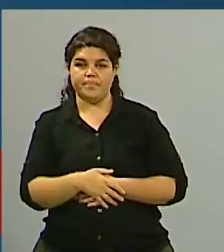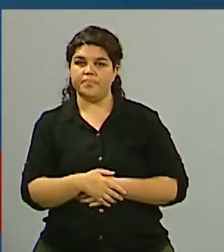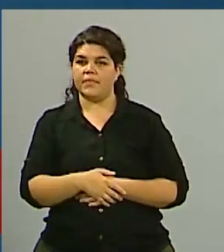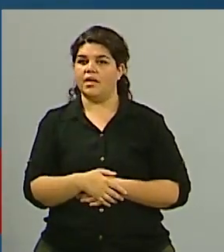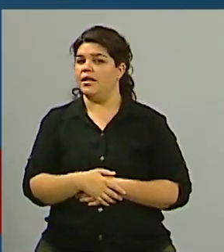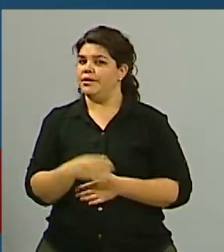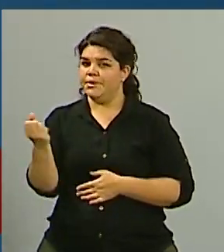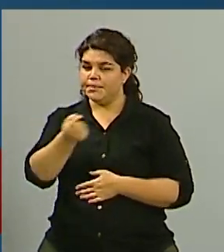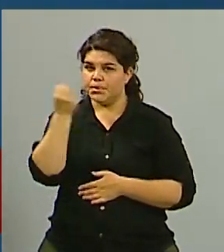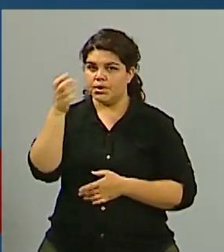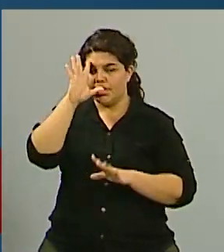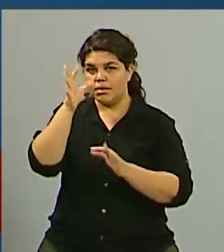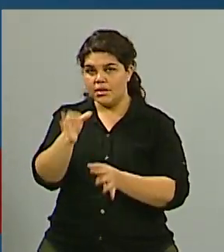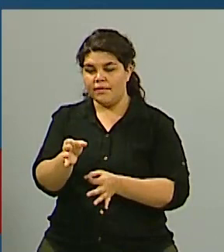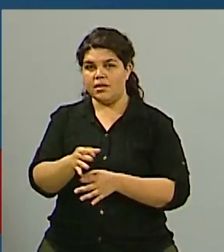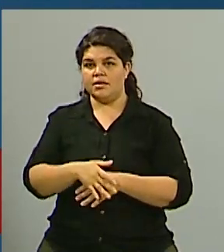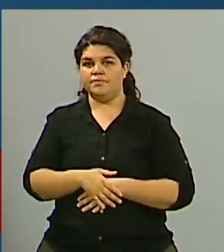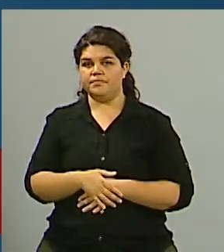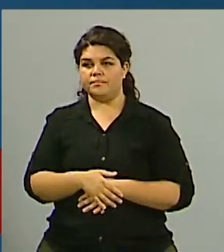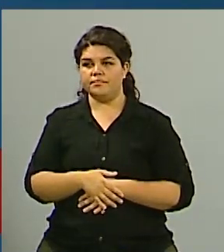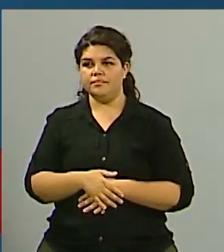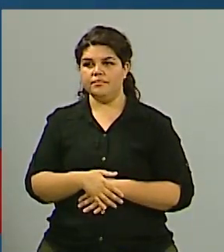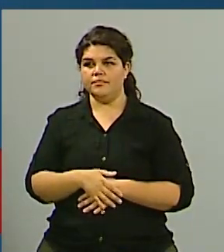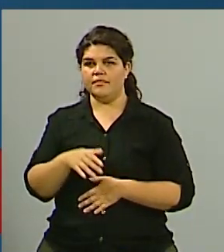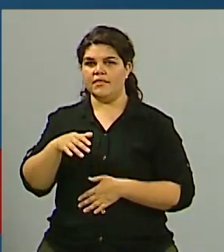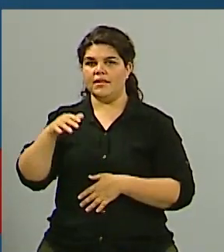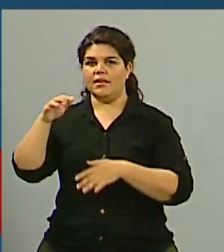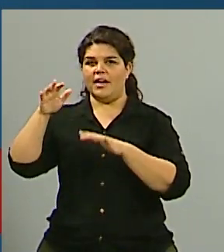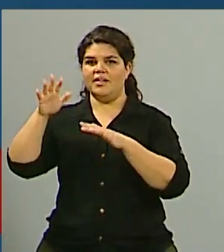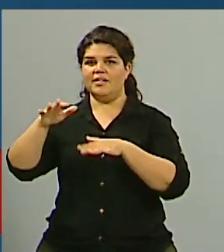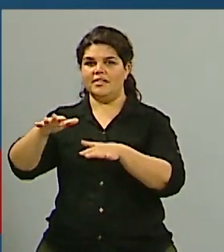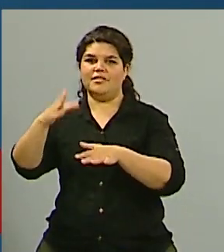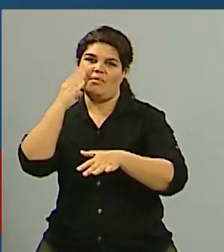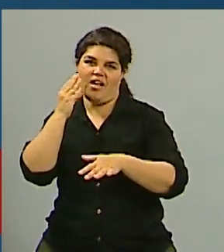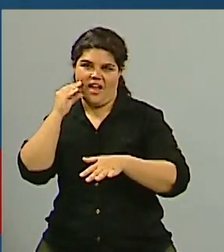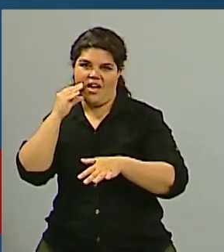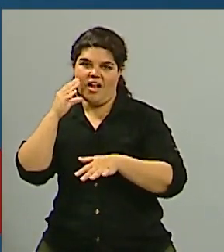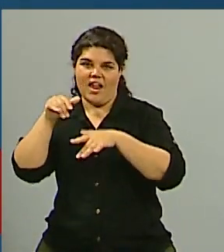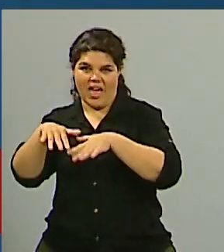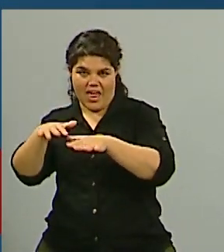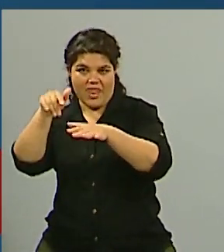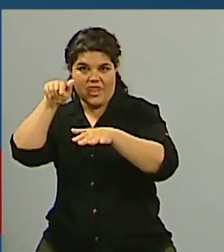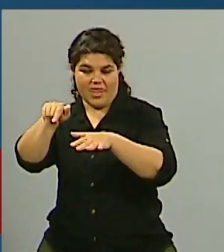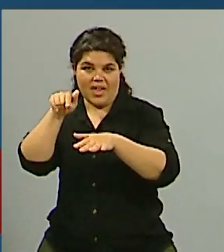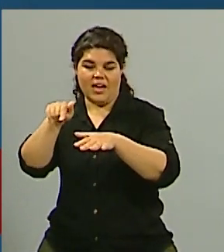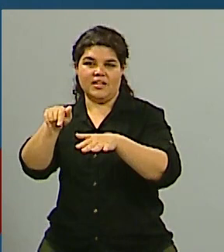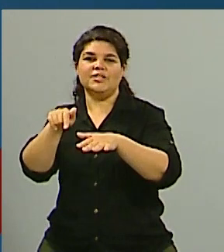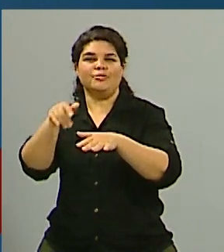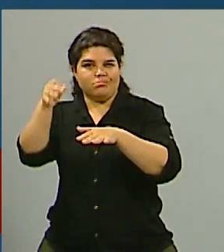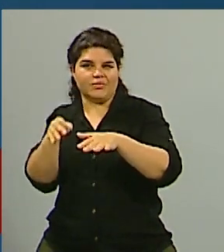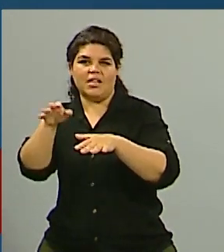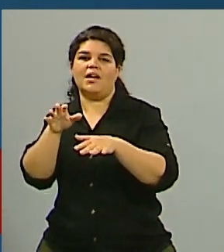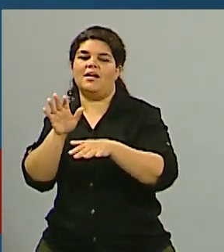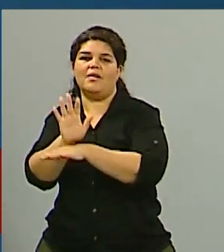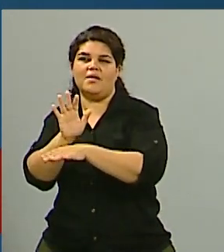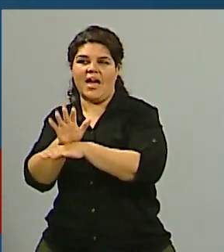sostiene un régimen estrictamente colonial en Malvinas. Ese régimen ha buscado